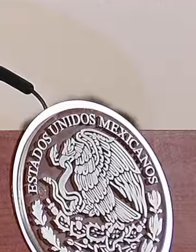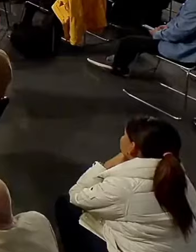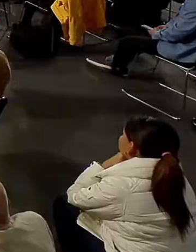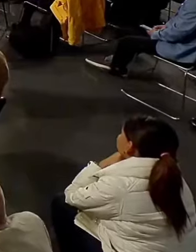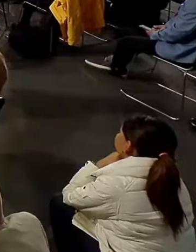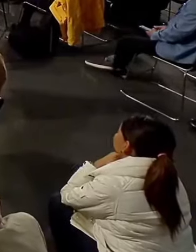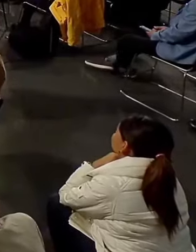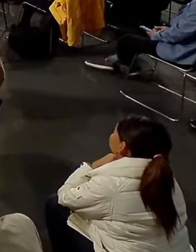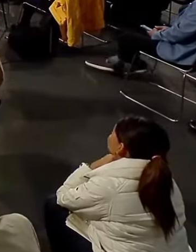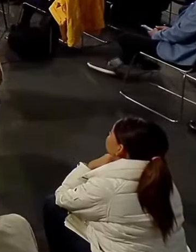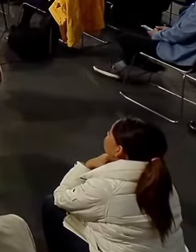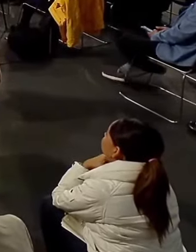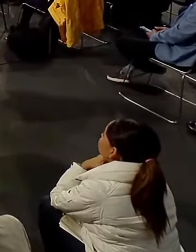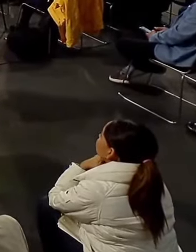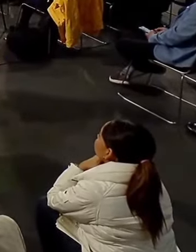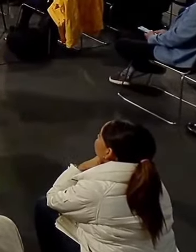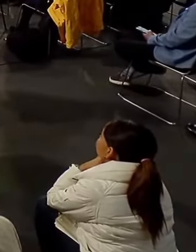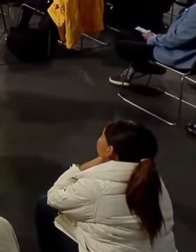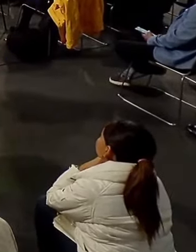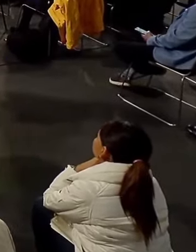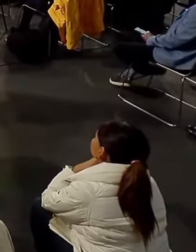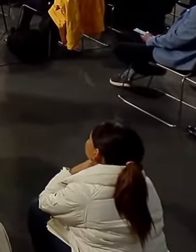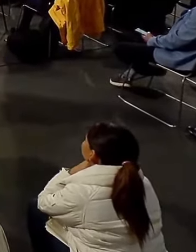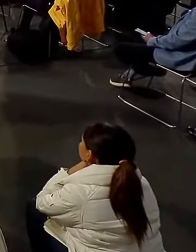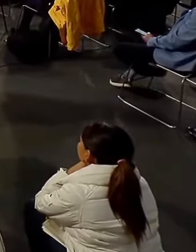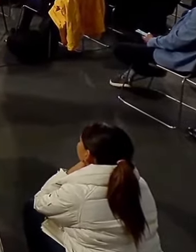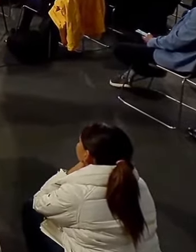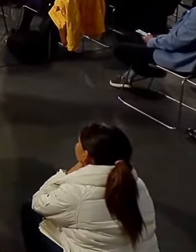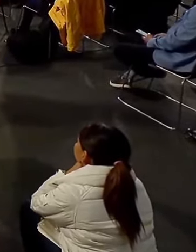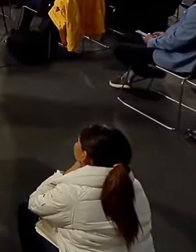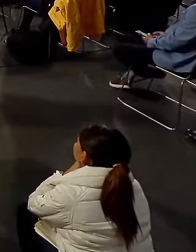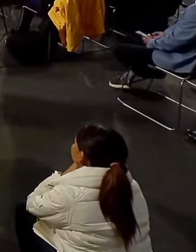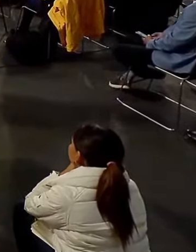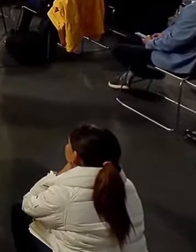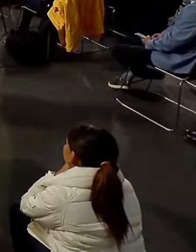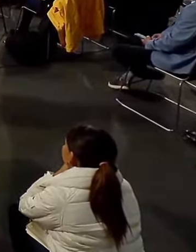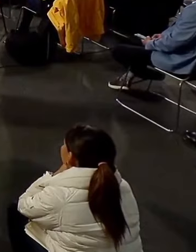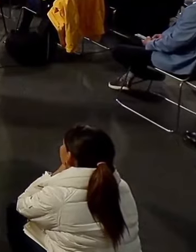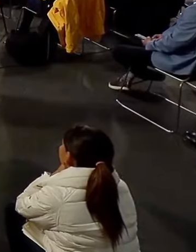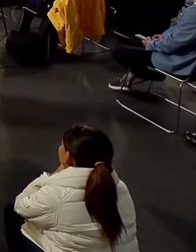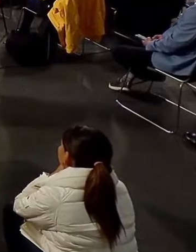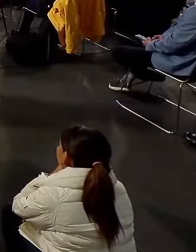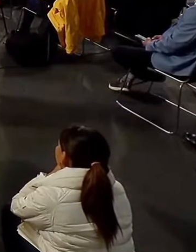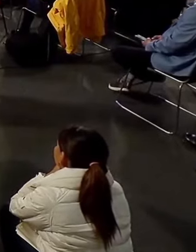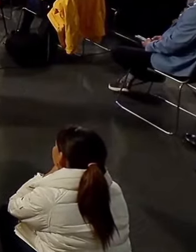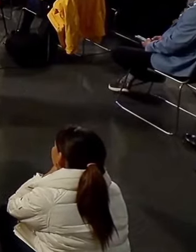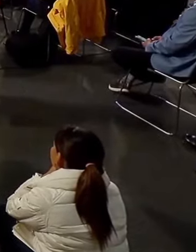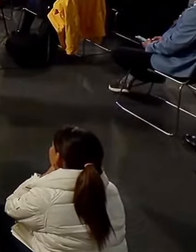sino hasta de la familia. Temos que cuidarnos todos.